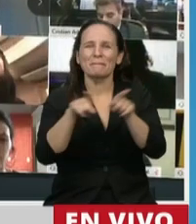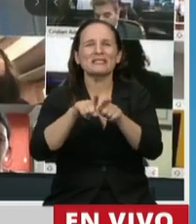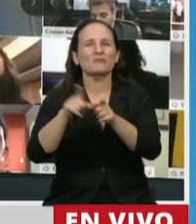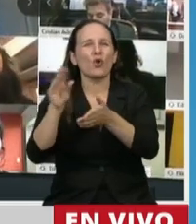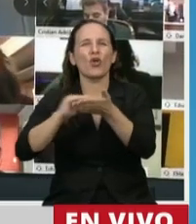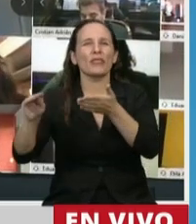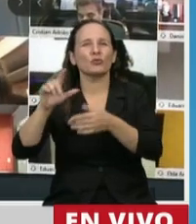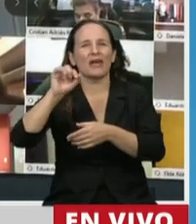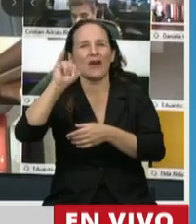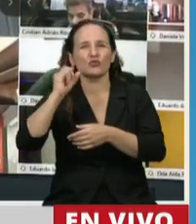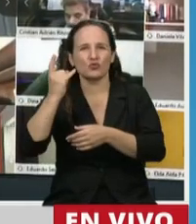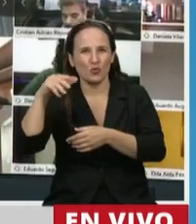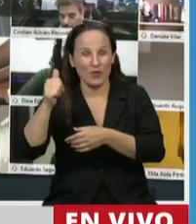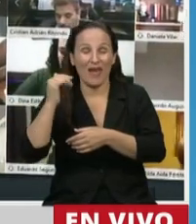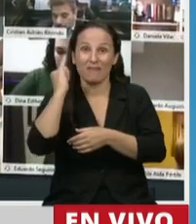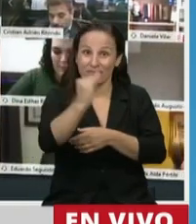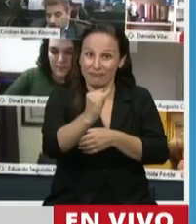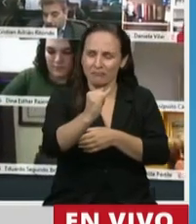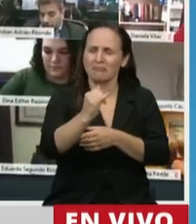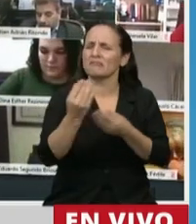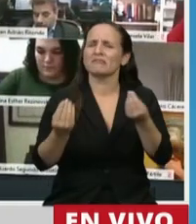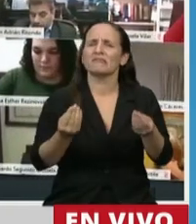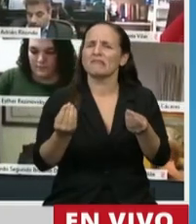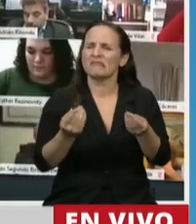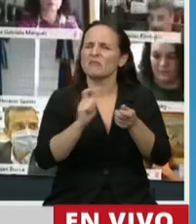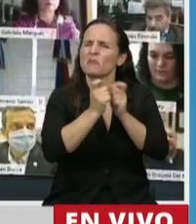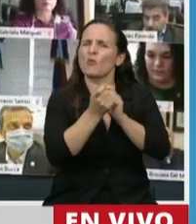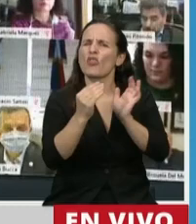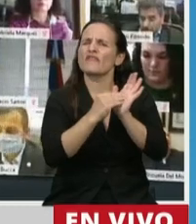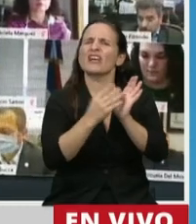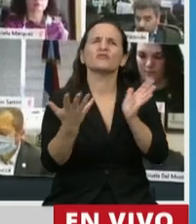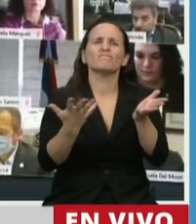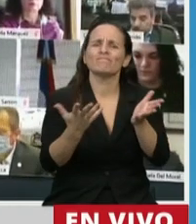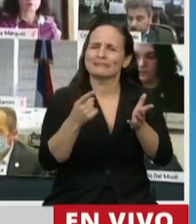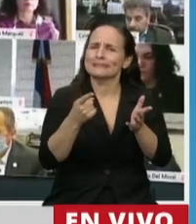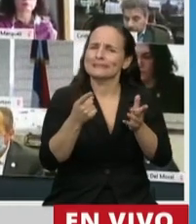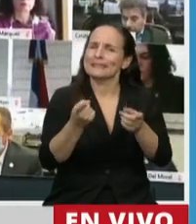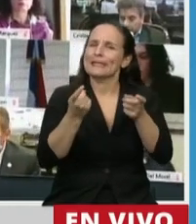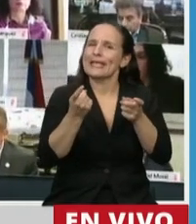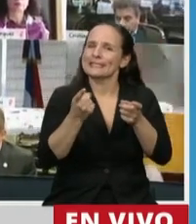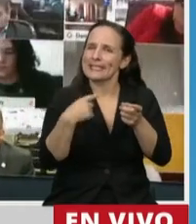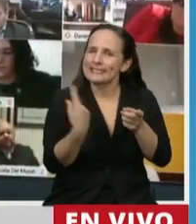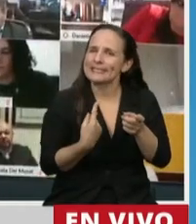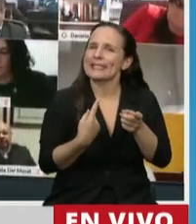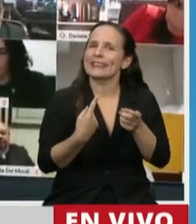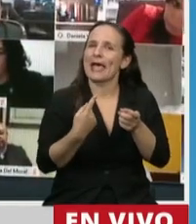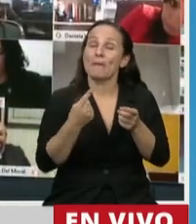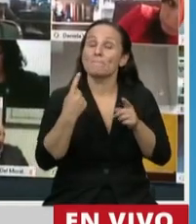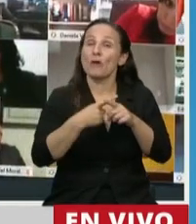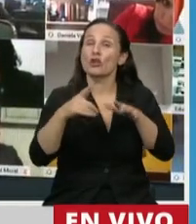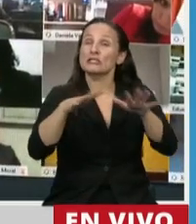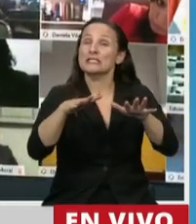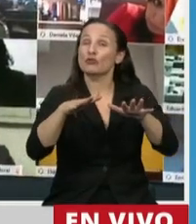diputada Ozuna, era una herramienta que necesitábamos en el marco de la excepcionalidad